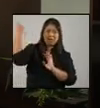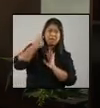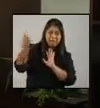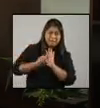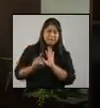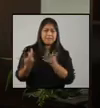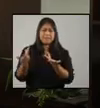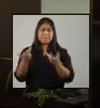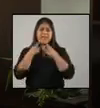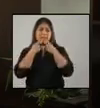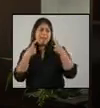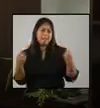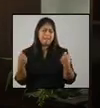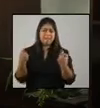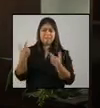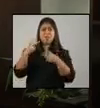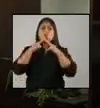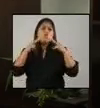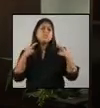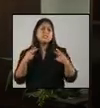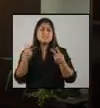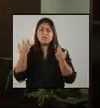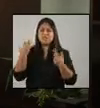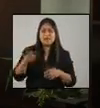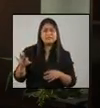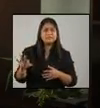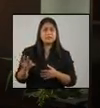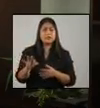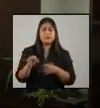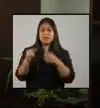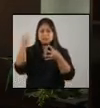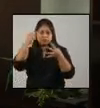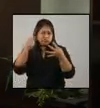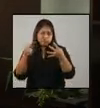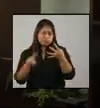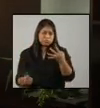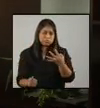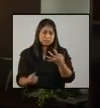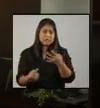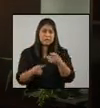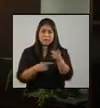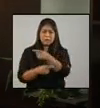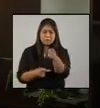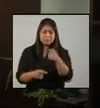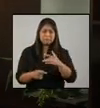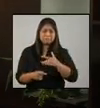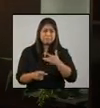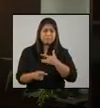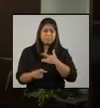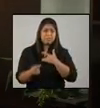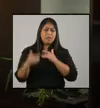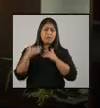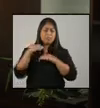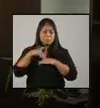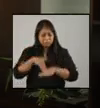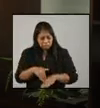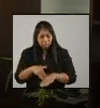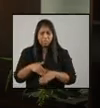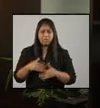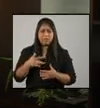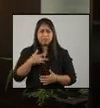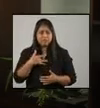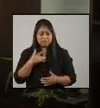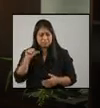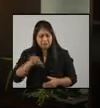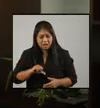campañas negras, noticias falsas y muchas otras cosas que podrían desanimar a cualquiera. Pero quieren que les